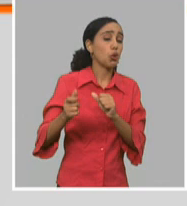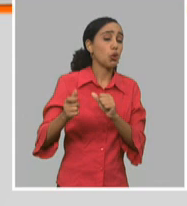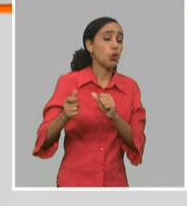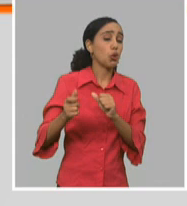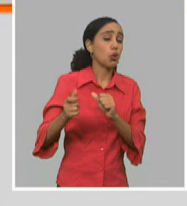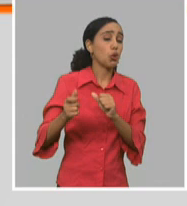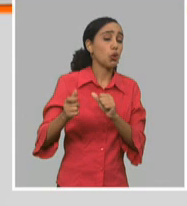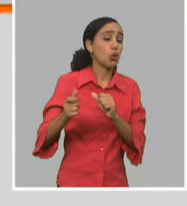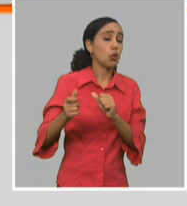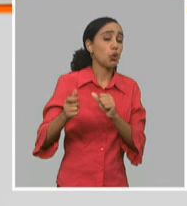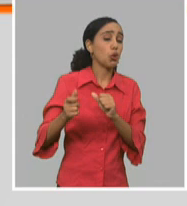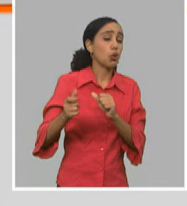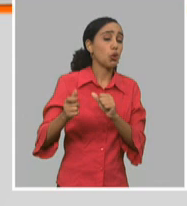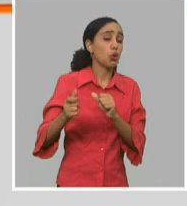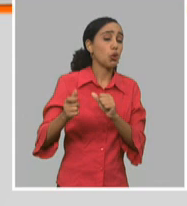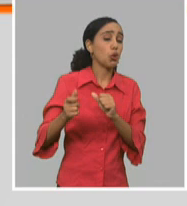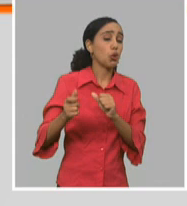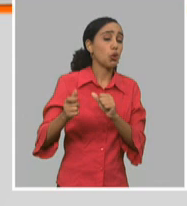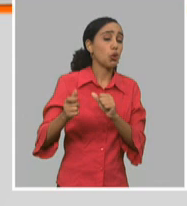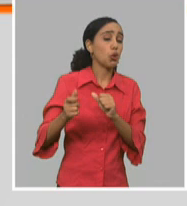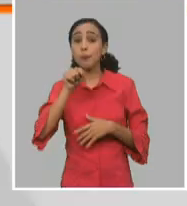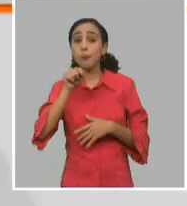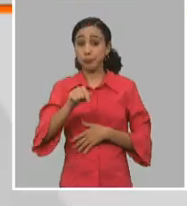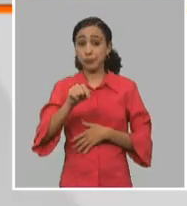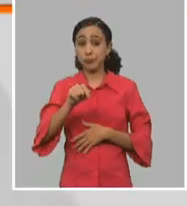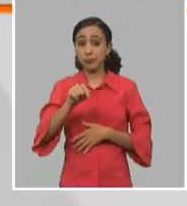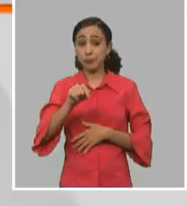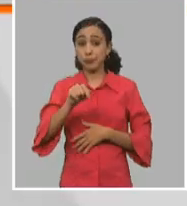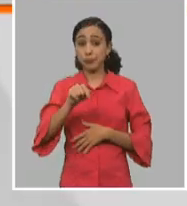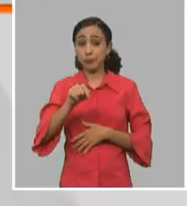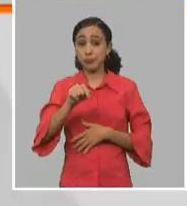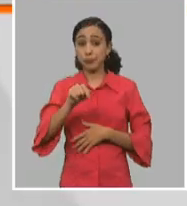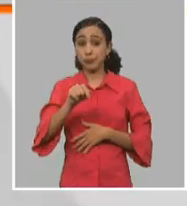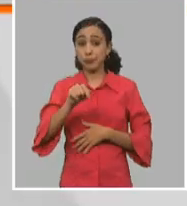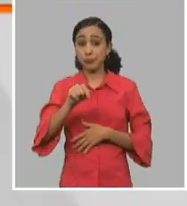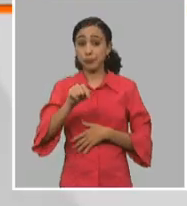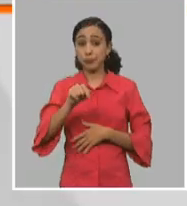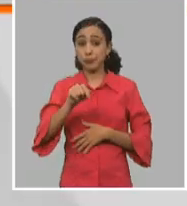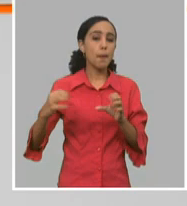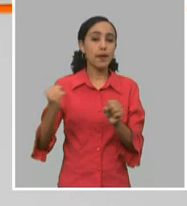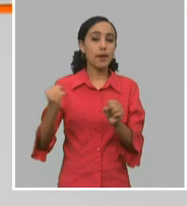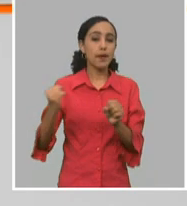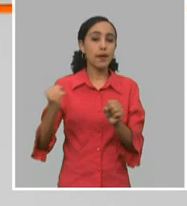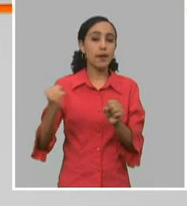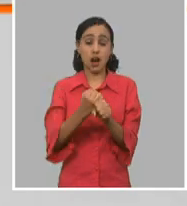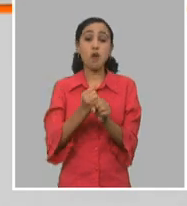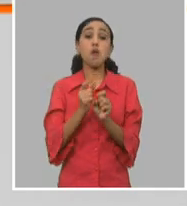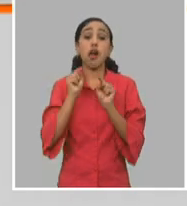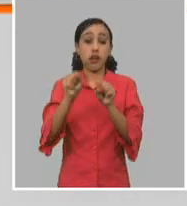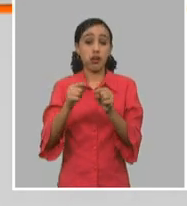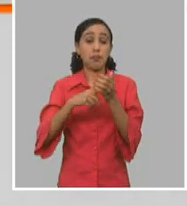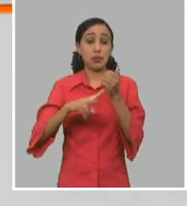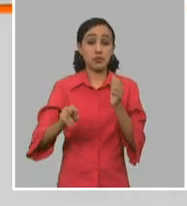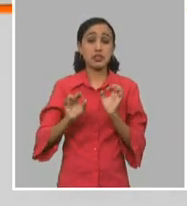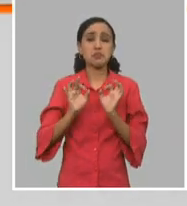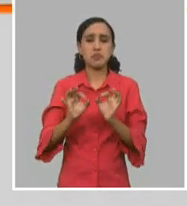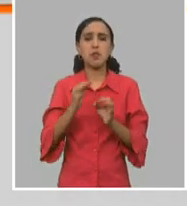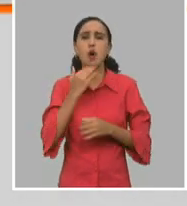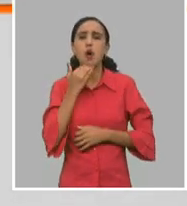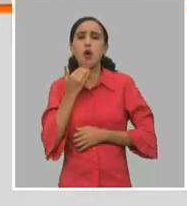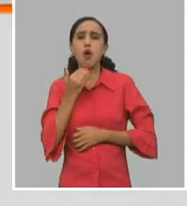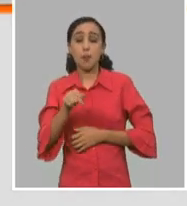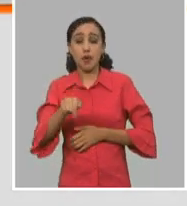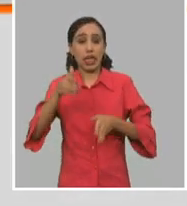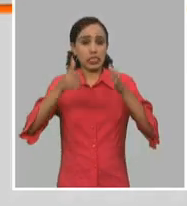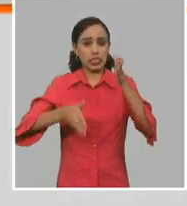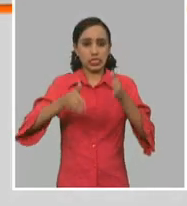pacientes positivos en el país, cómo se estructuró el trabajo en el territorio y cómo le han entrado a esta